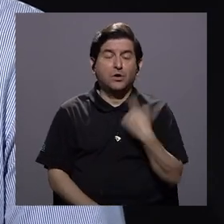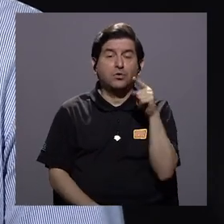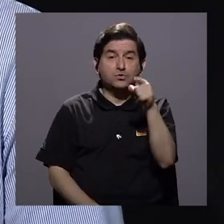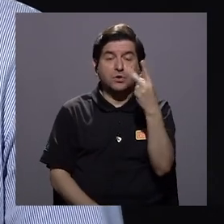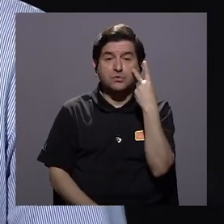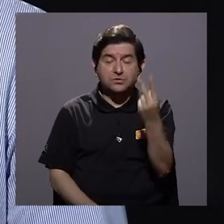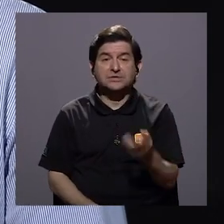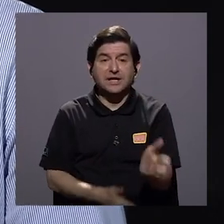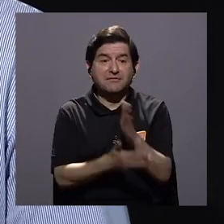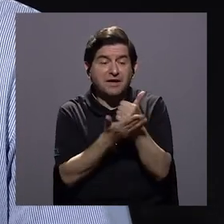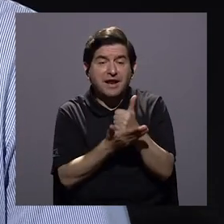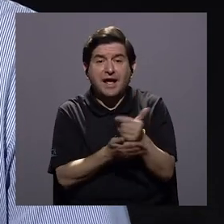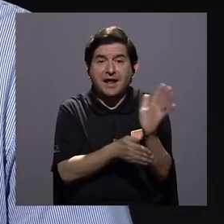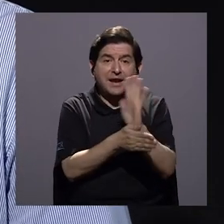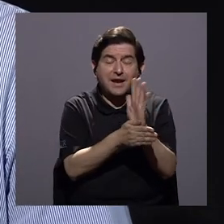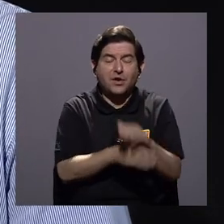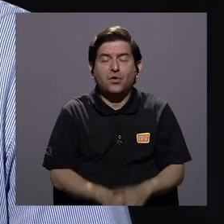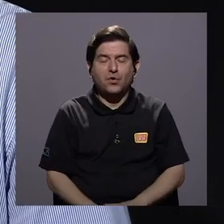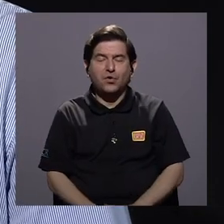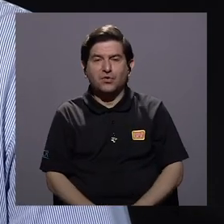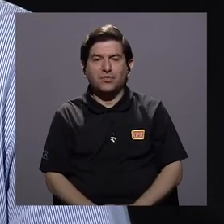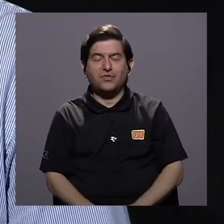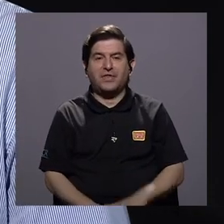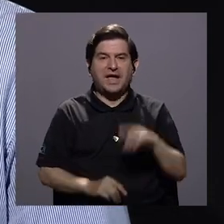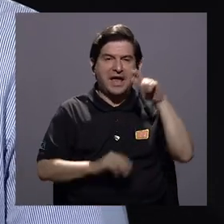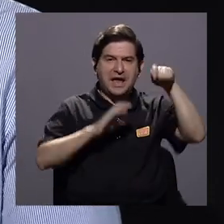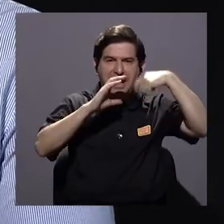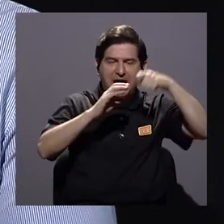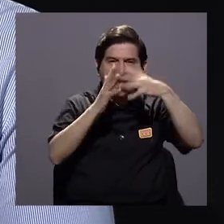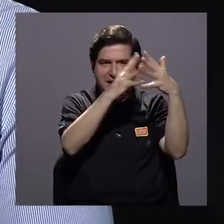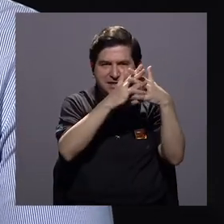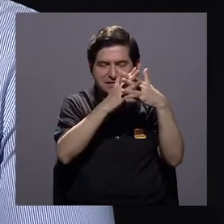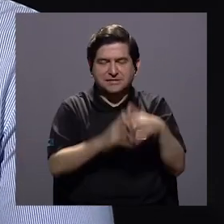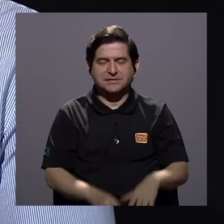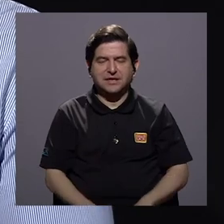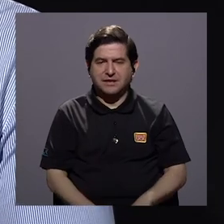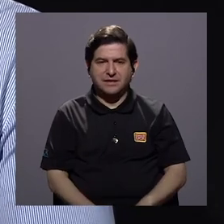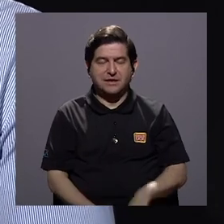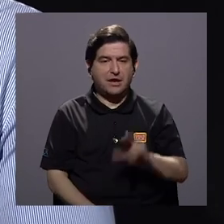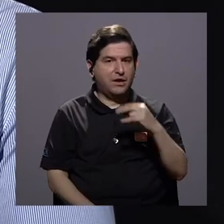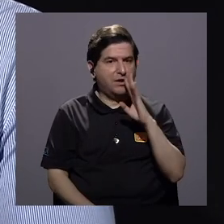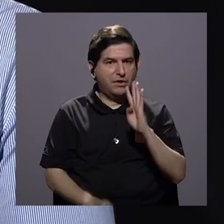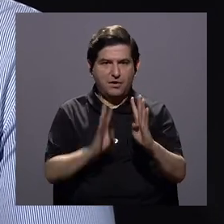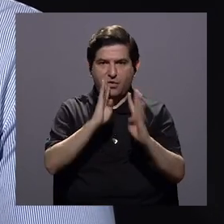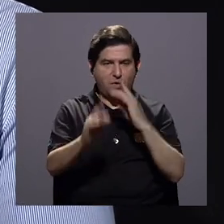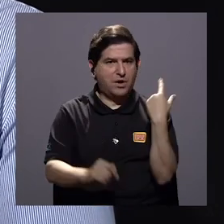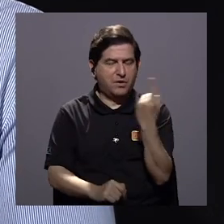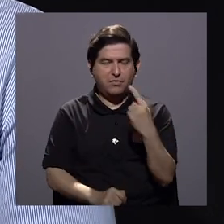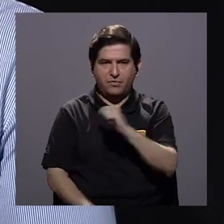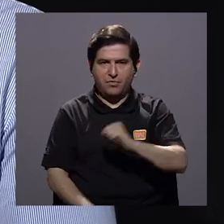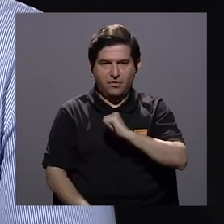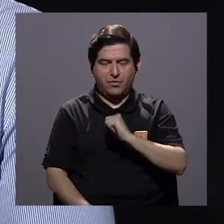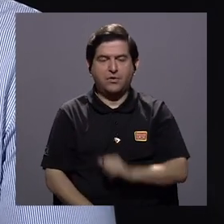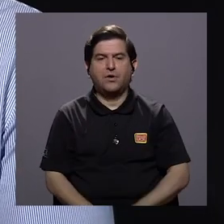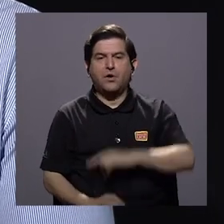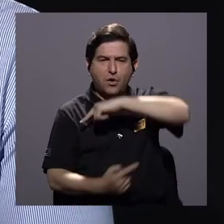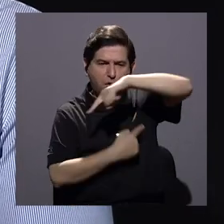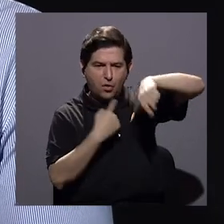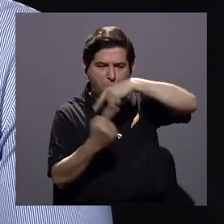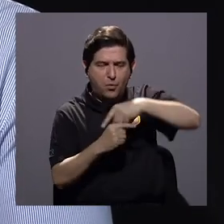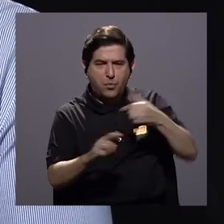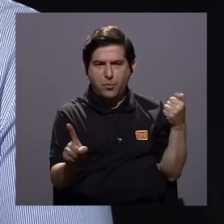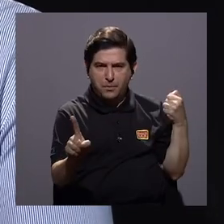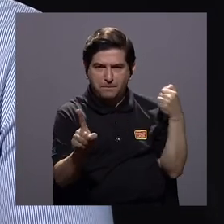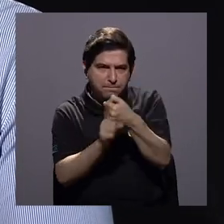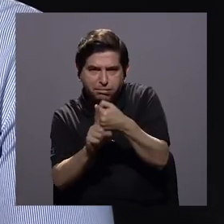con solo que usted haya visto un poquito de películas de Hollywood digamos no estoy hablando de las autoridades solamente un huracán que va a